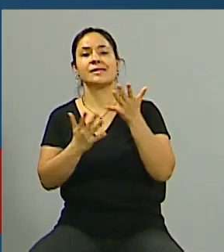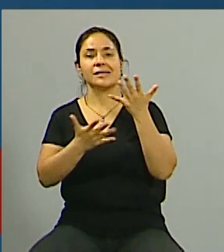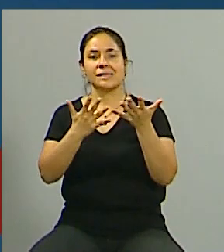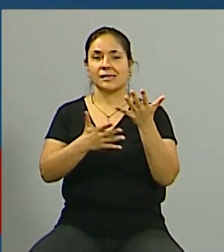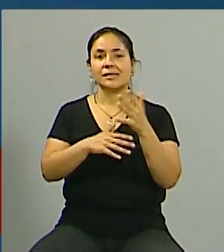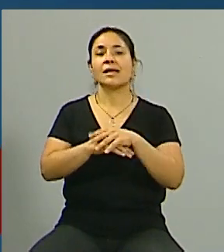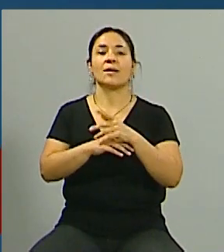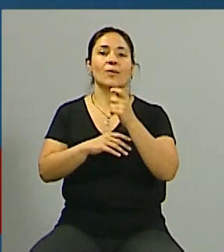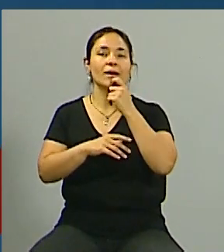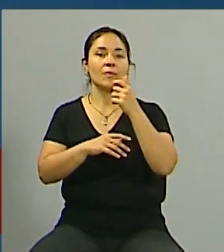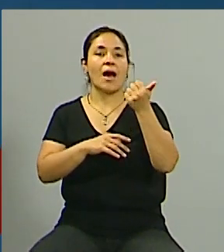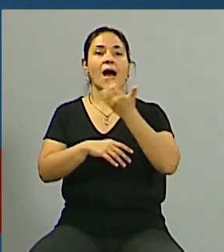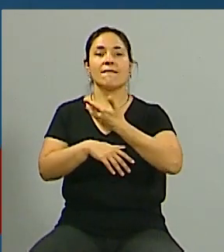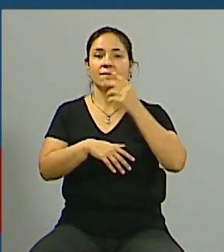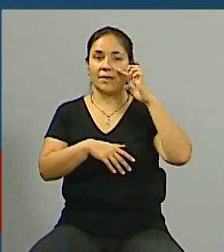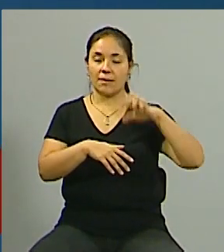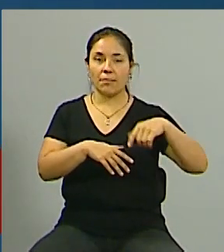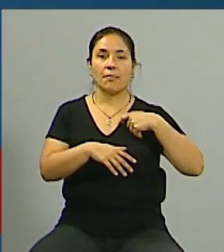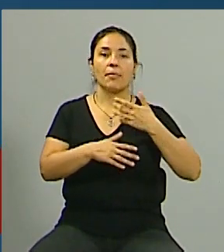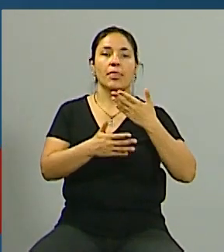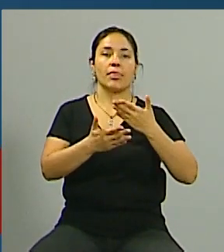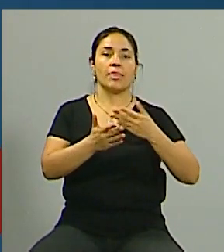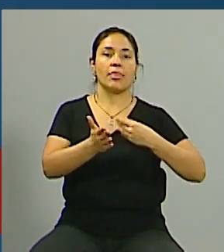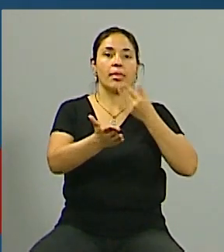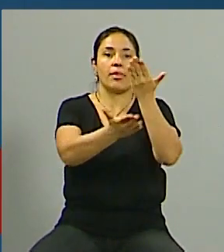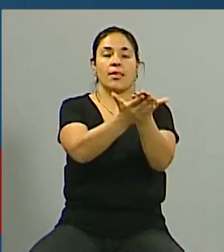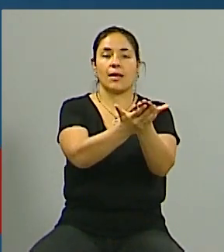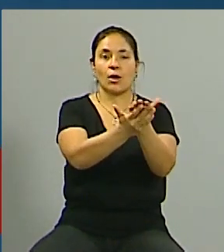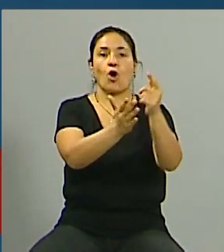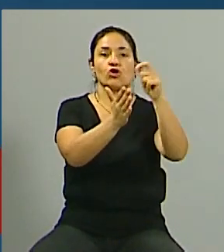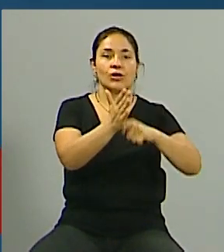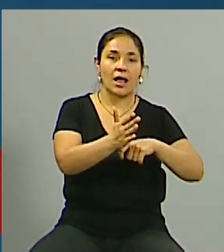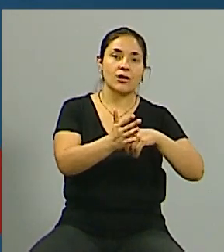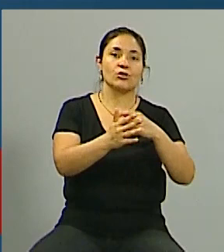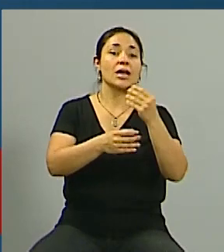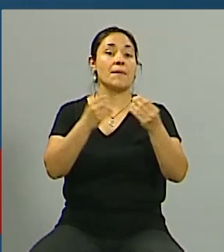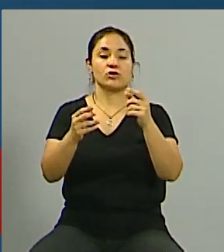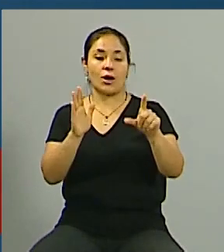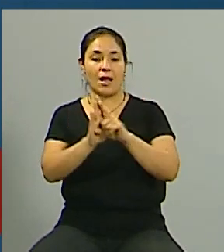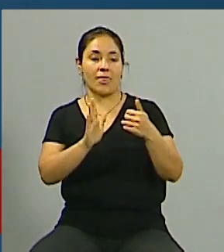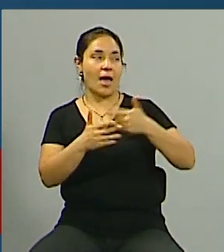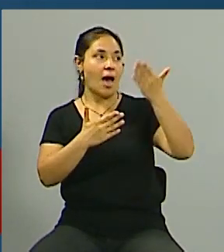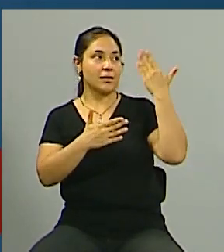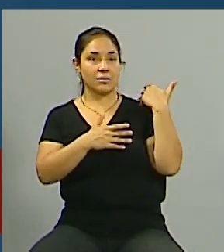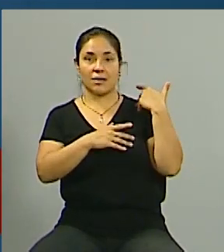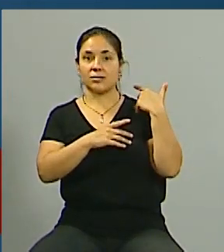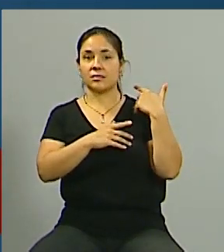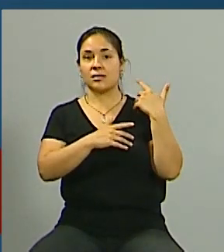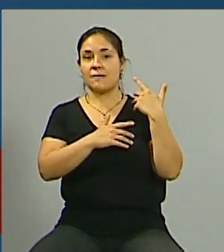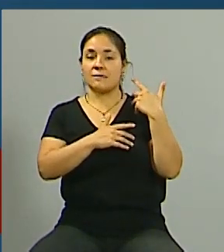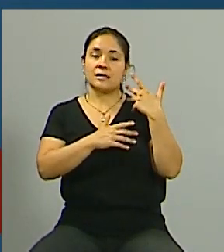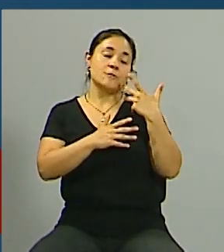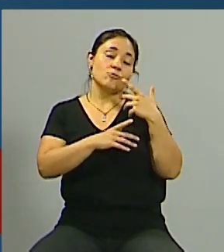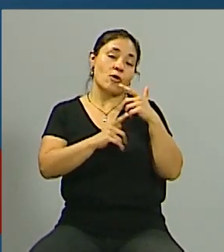en la FIP los contratos ¿qué pasó durante este tiempo con la otra ley y si es posible que aquel que no lo hizo lo haga ahora? digo